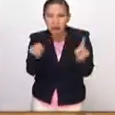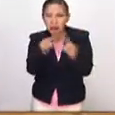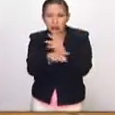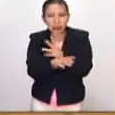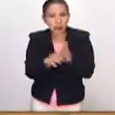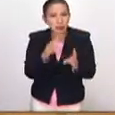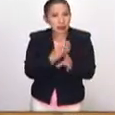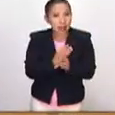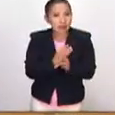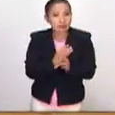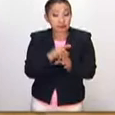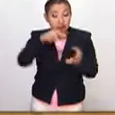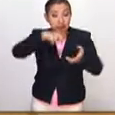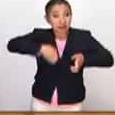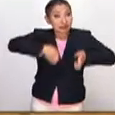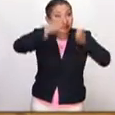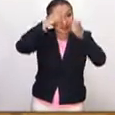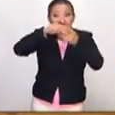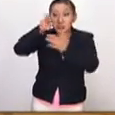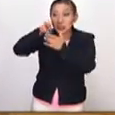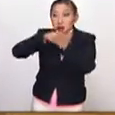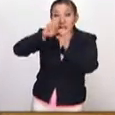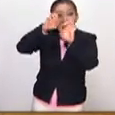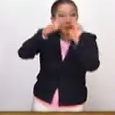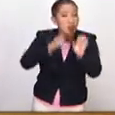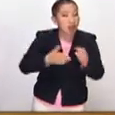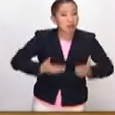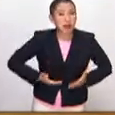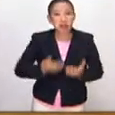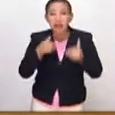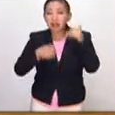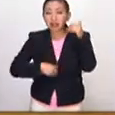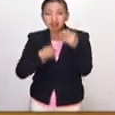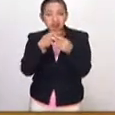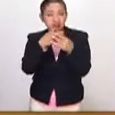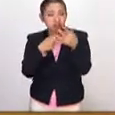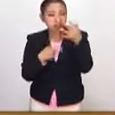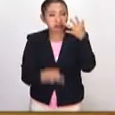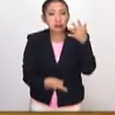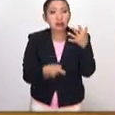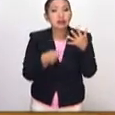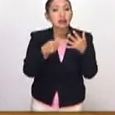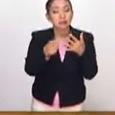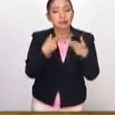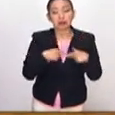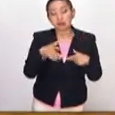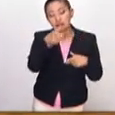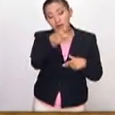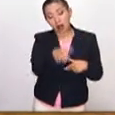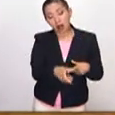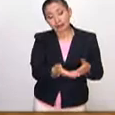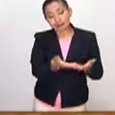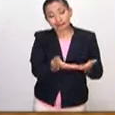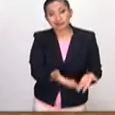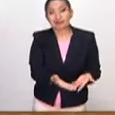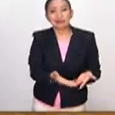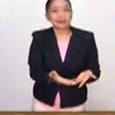sus dimensiones, la arquitectura, la pintura, la escultura, la danza, el teatro, etc. Son personas